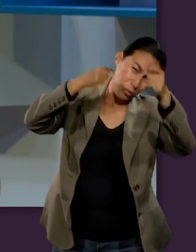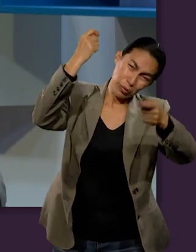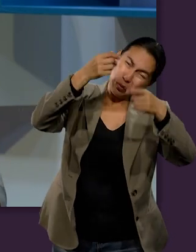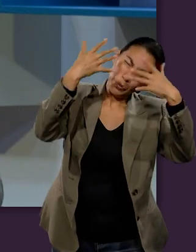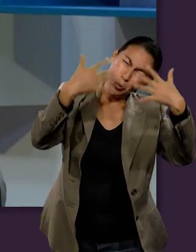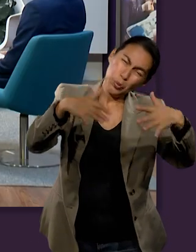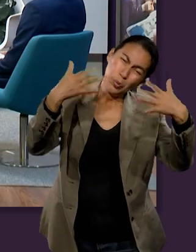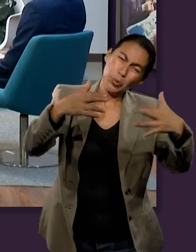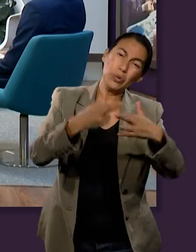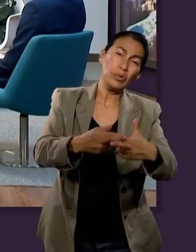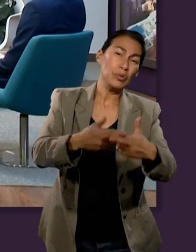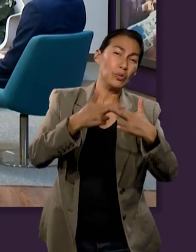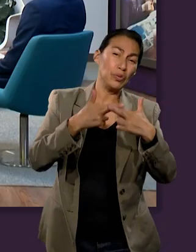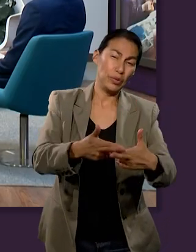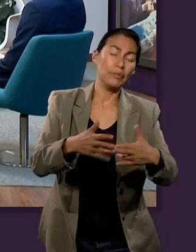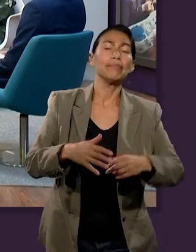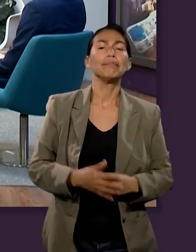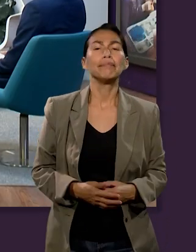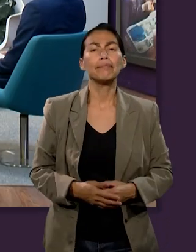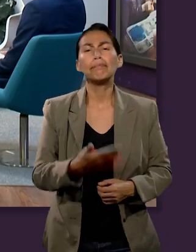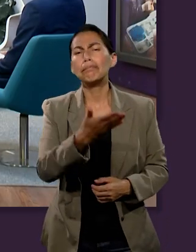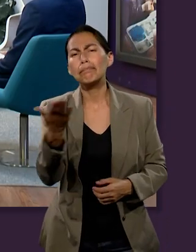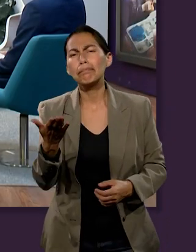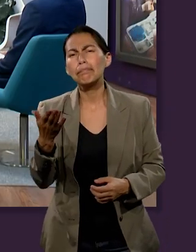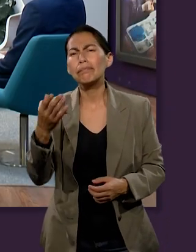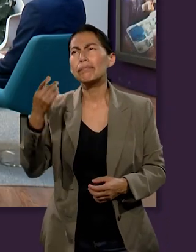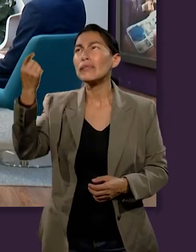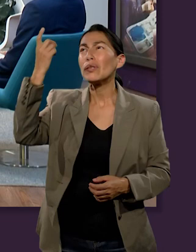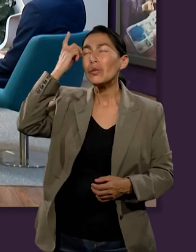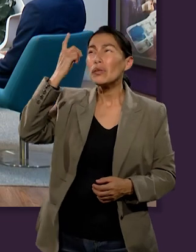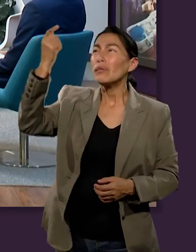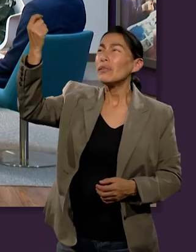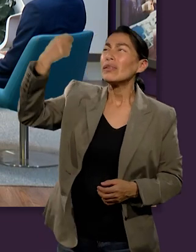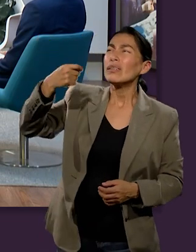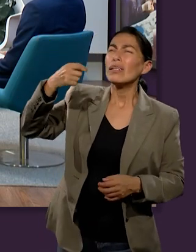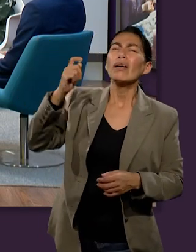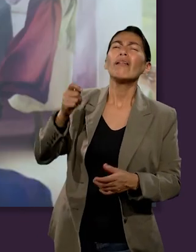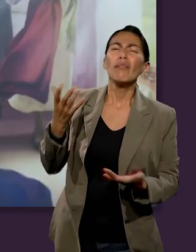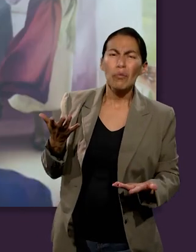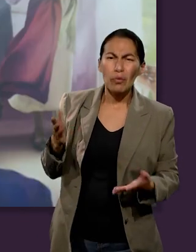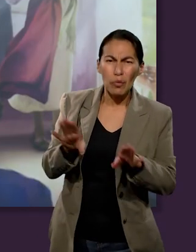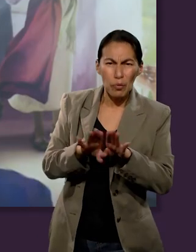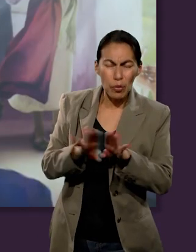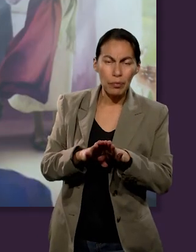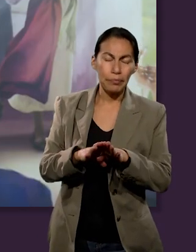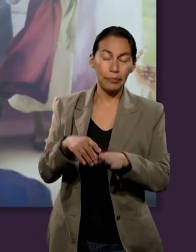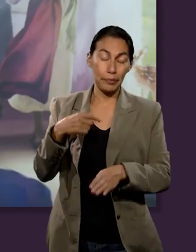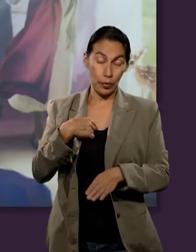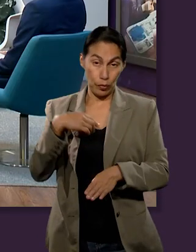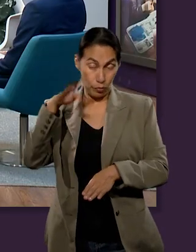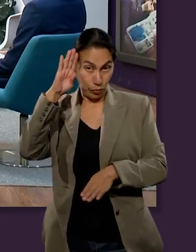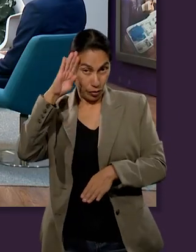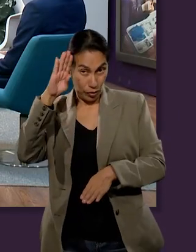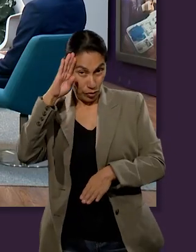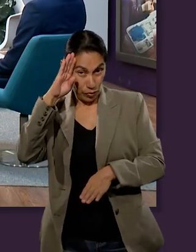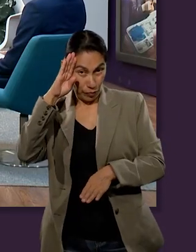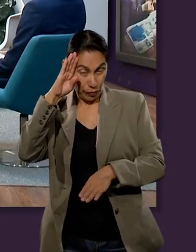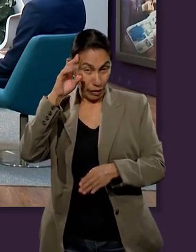las bendiciones del cielo se derraman en abundancia. Entonces, ¿de qué otra manera podemos ver esas bendiciones nosotros?